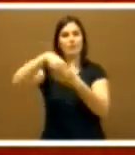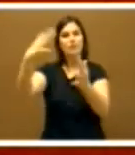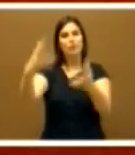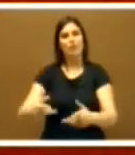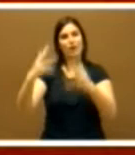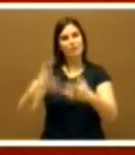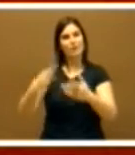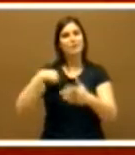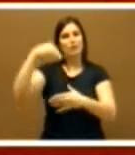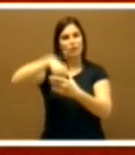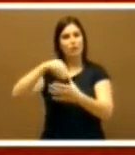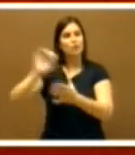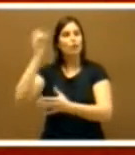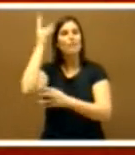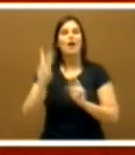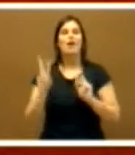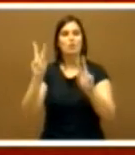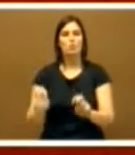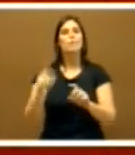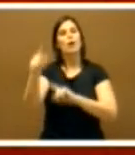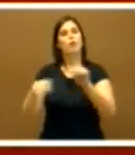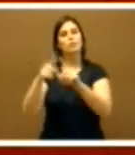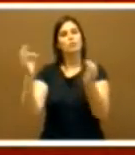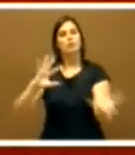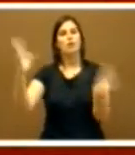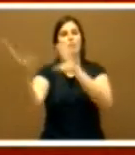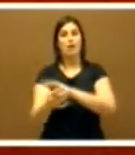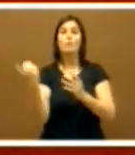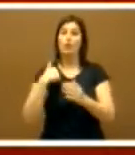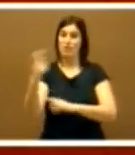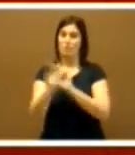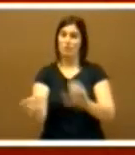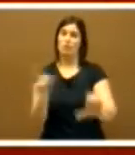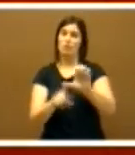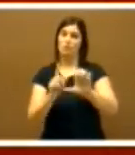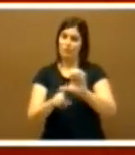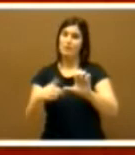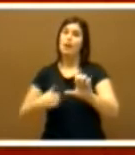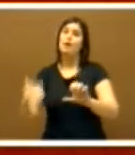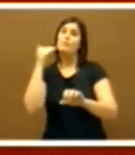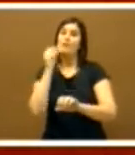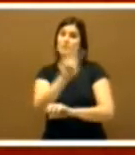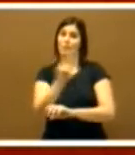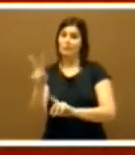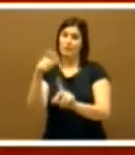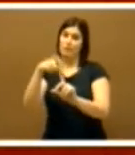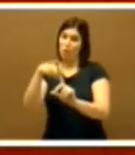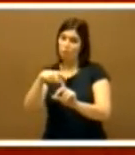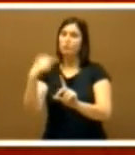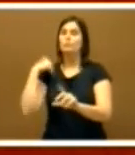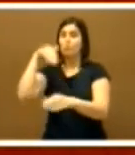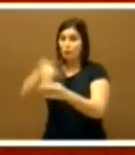nuevas ideas para impulsar el cambio que demandaron los extremeños la noche electoral del pasado día